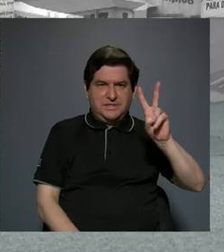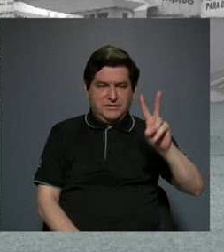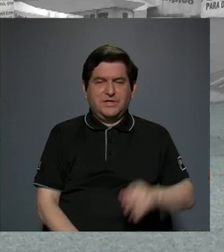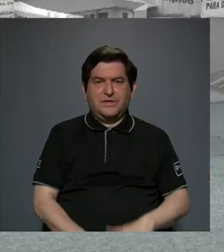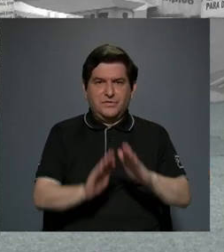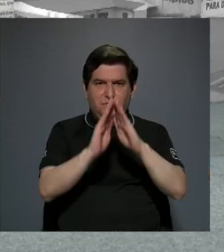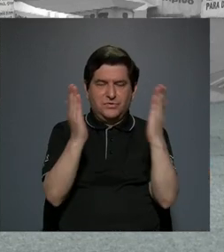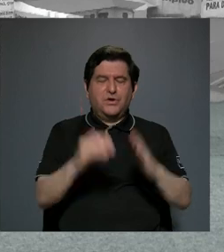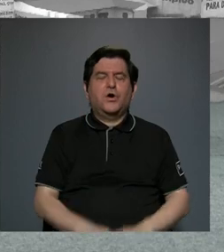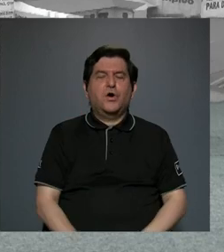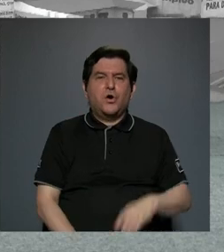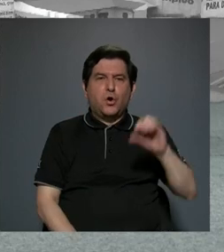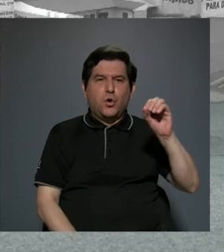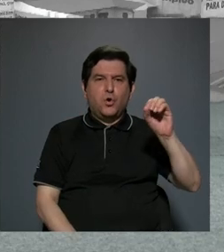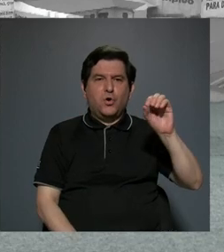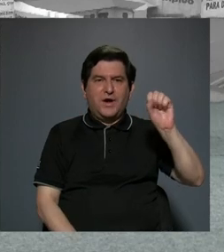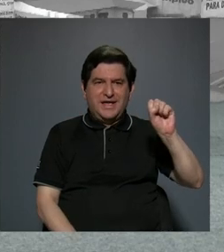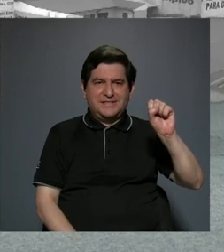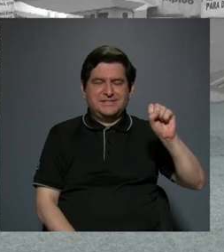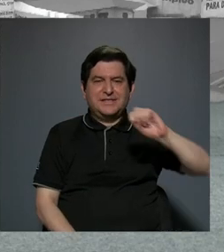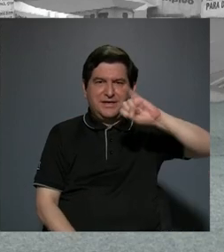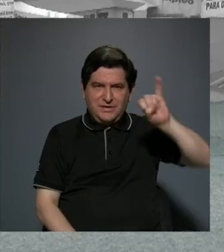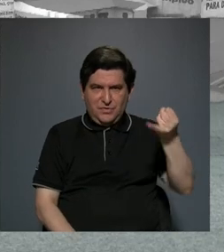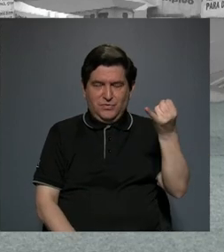la Orquesta Sinfónica Juvenil.